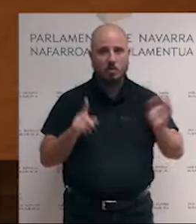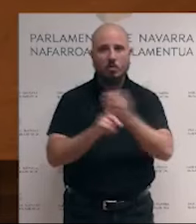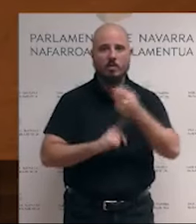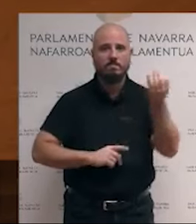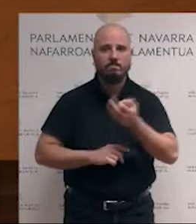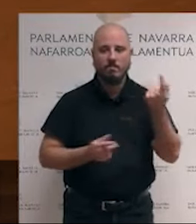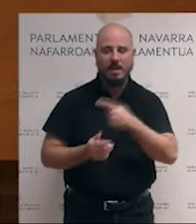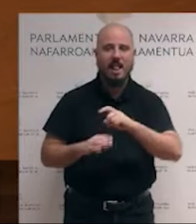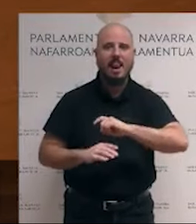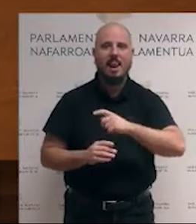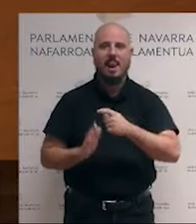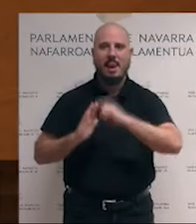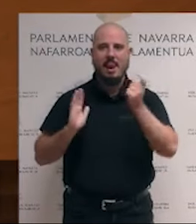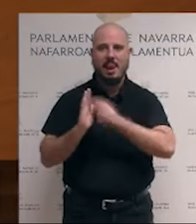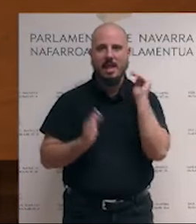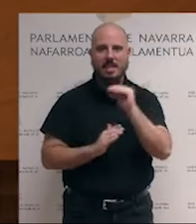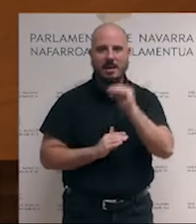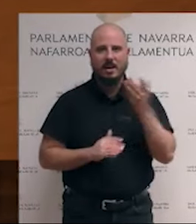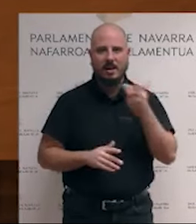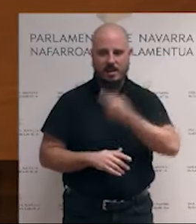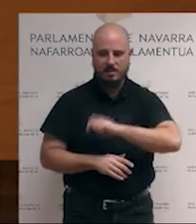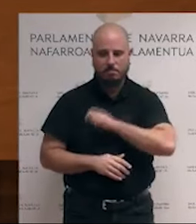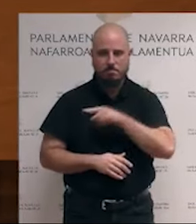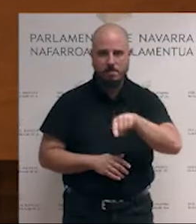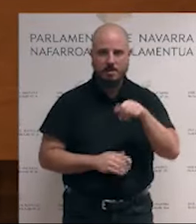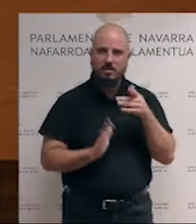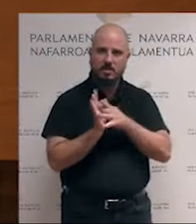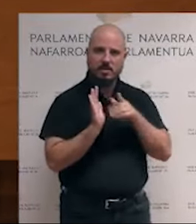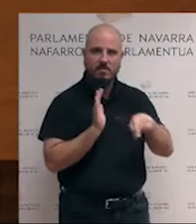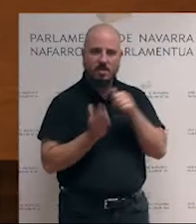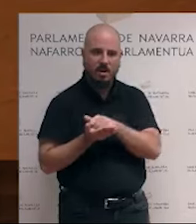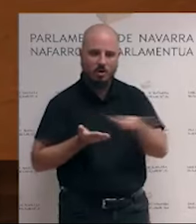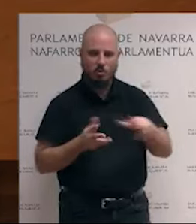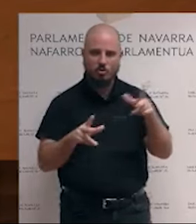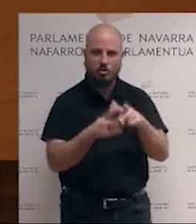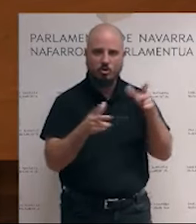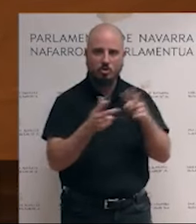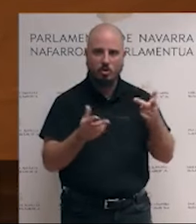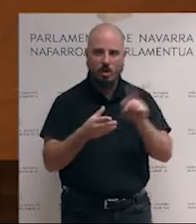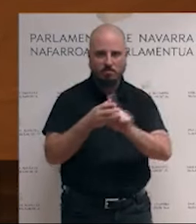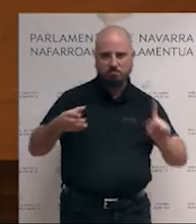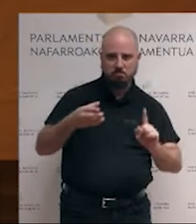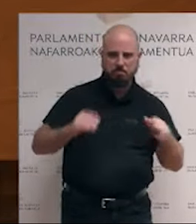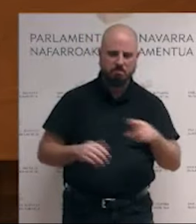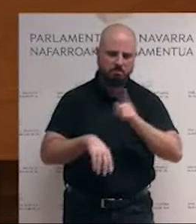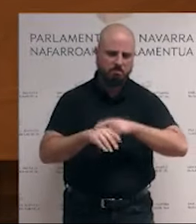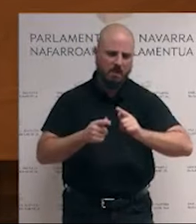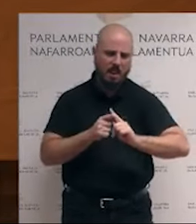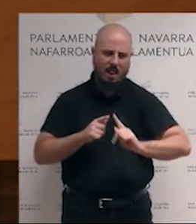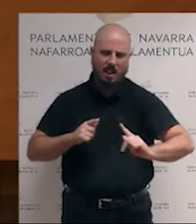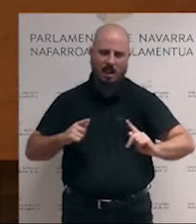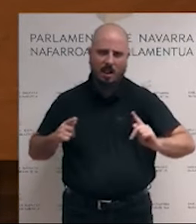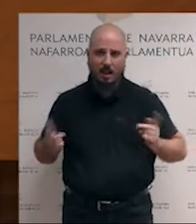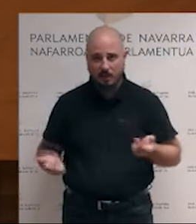Español, una ley que les condena a la exclusión social durante larguísimos periodos de tiempo. Personas que